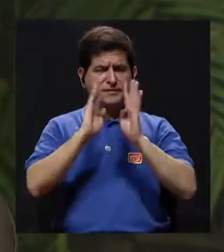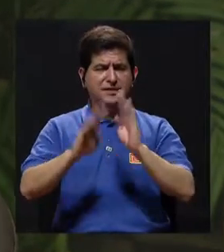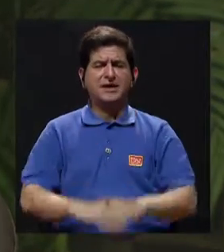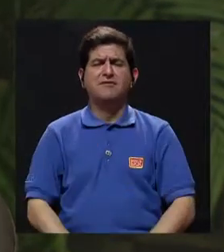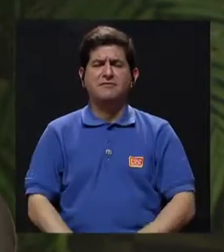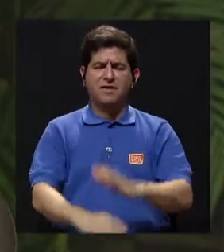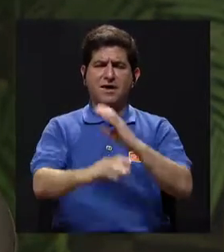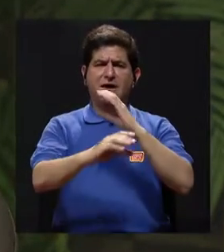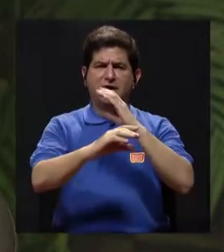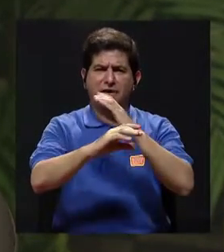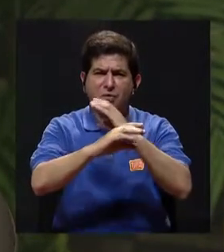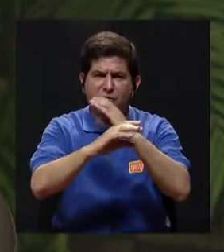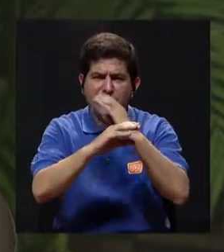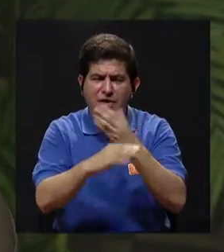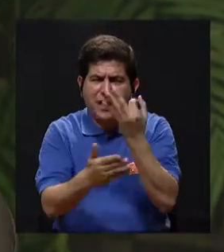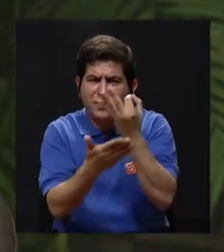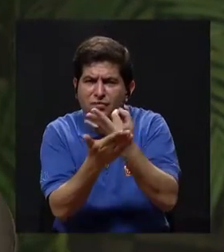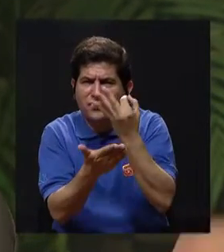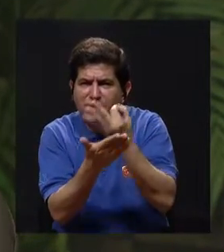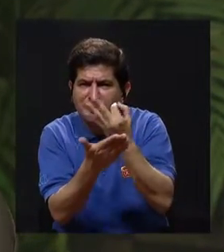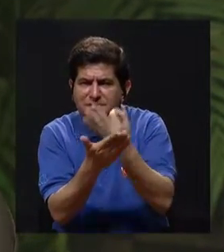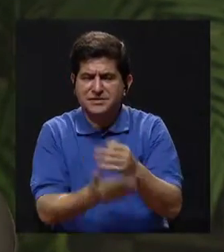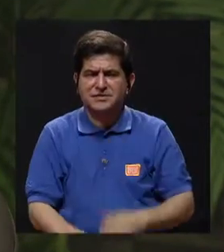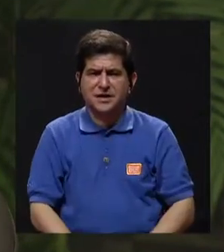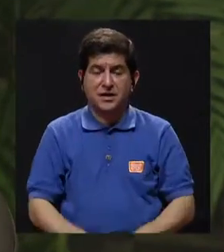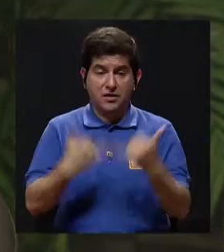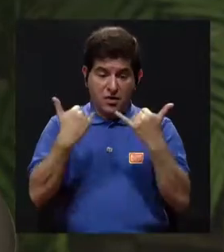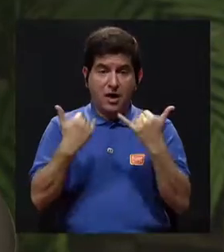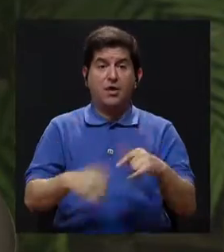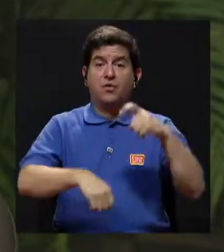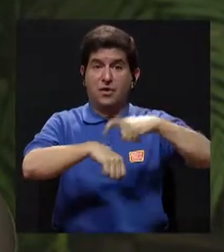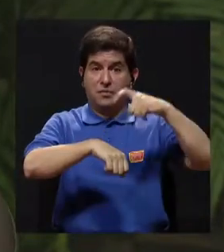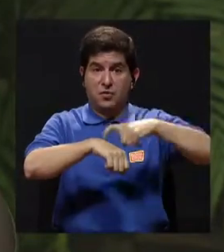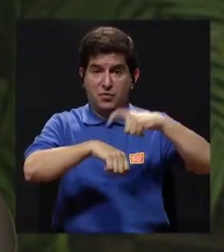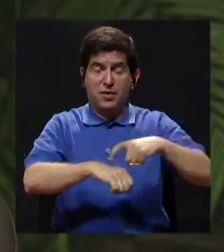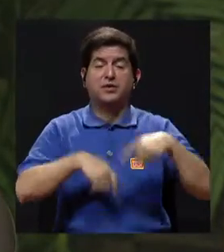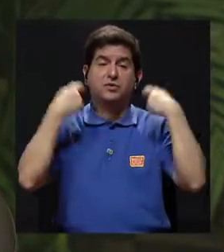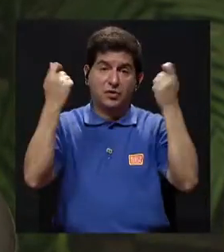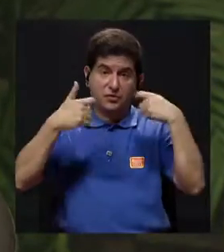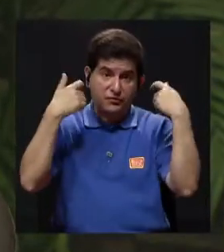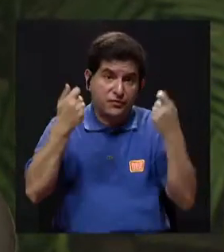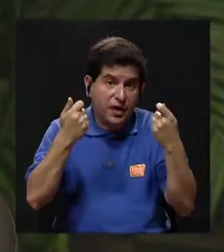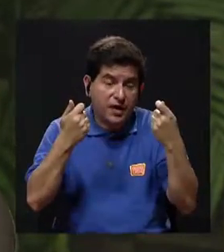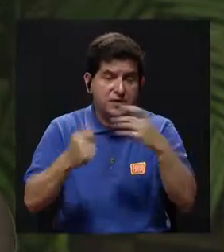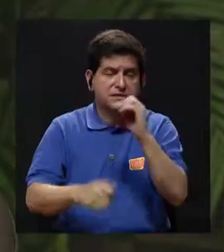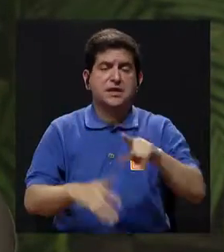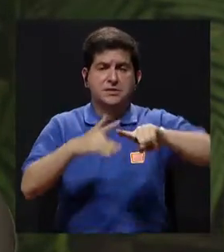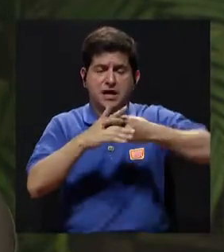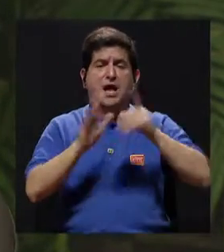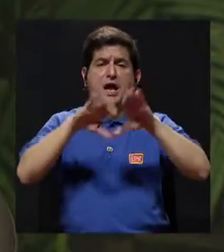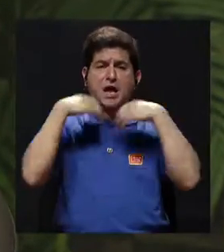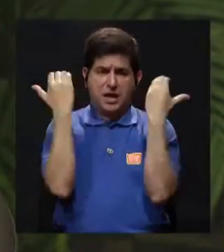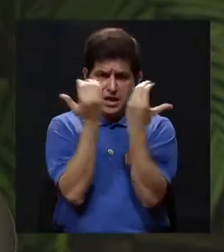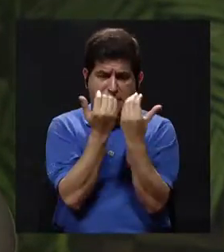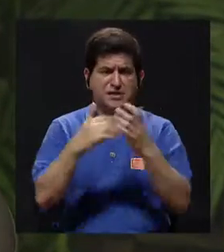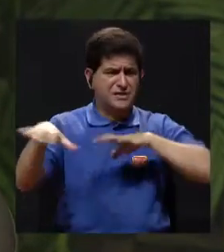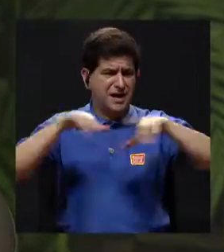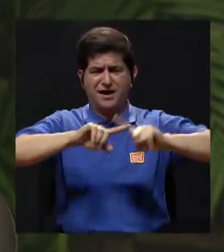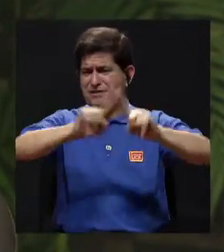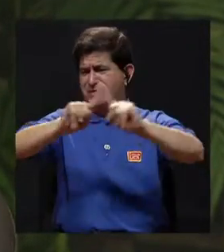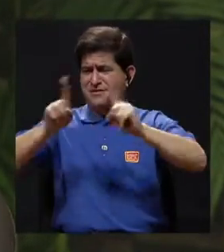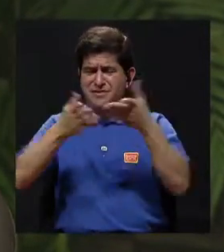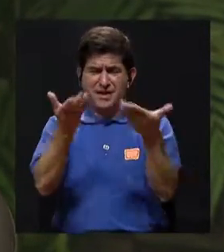sobre cómo cuidar nuestras finanzas, que sean finanzas saludables. Ahora que se viene el periodo de fiestas y también la entrada a clases, tantas